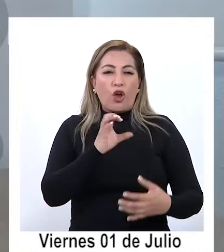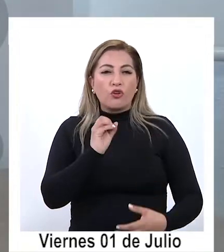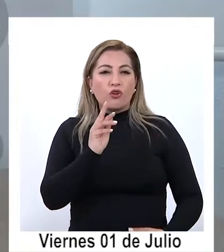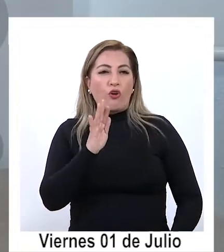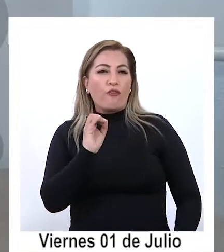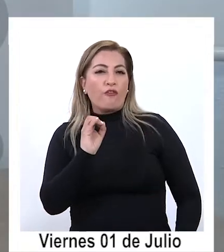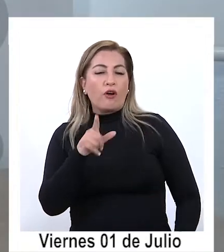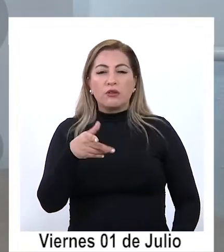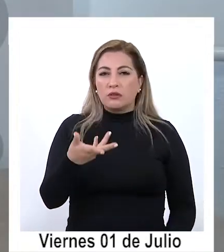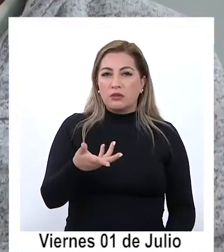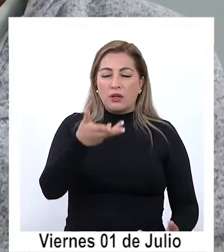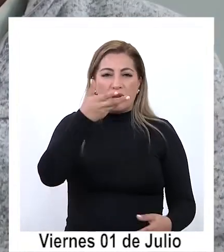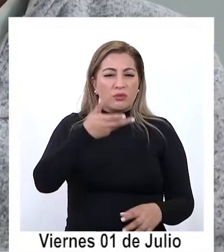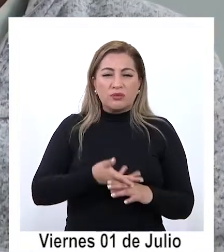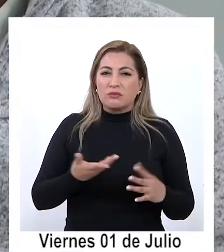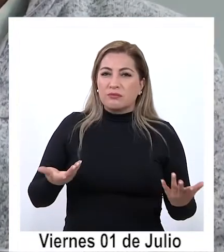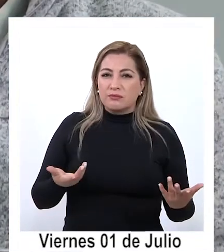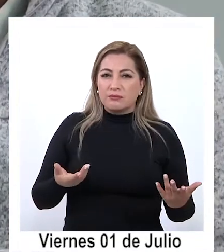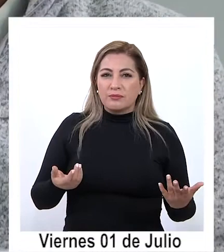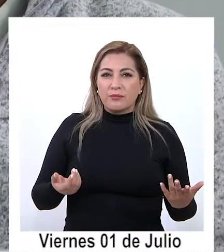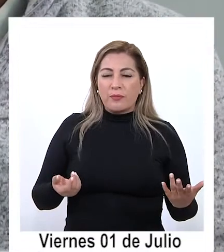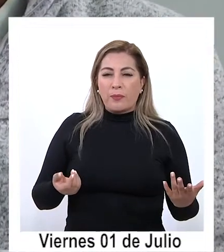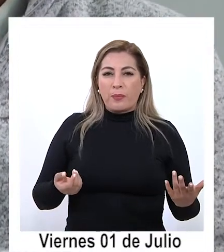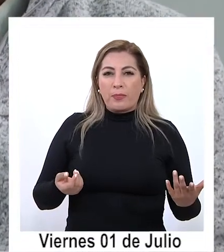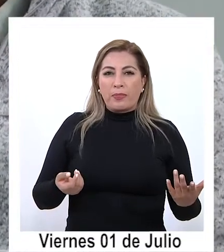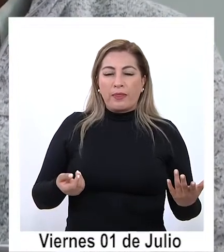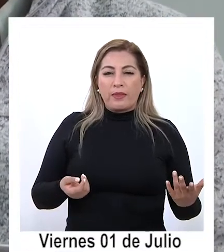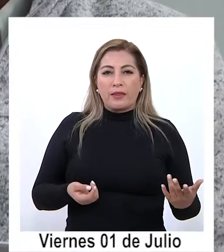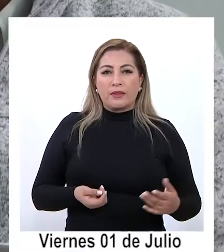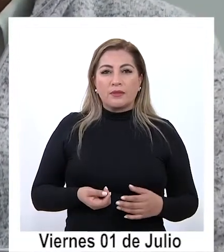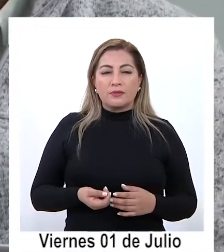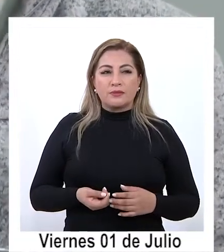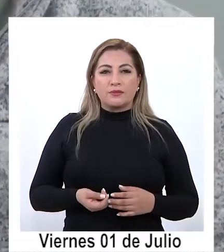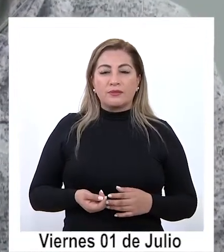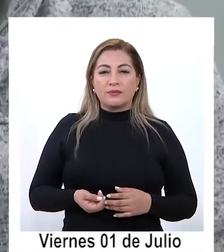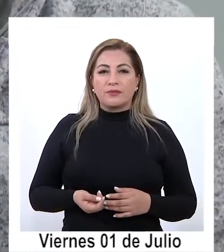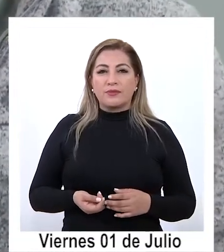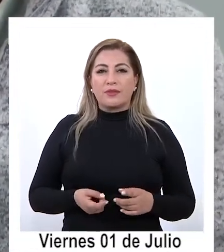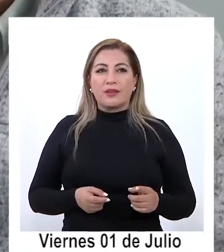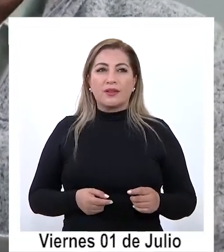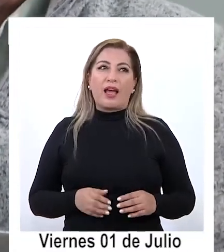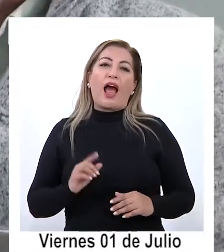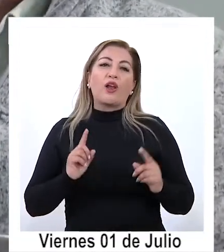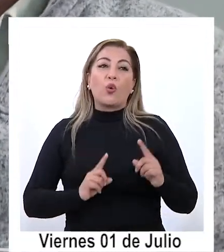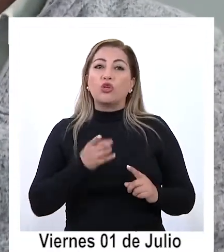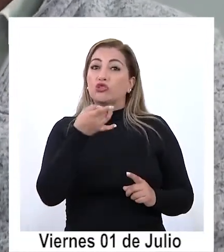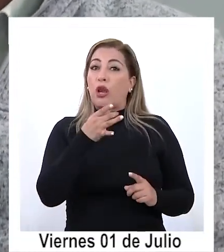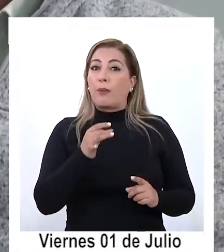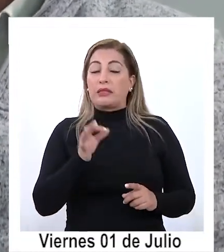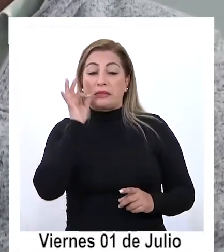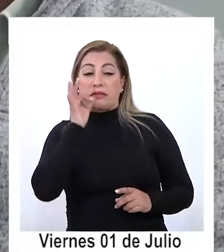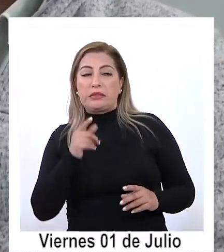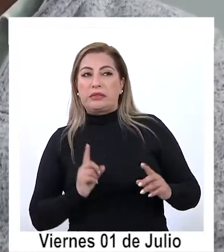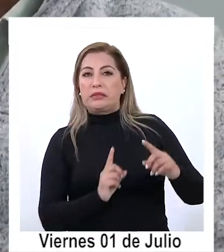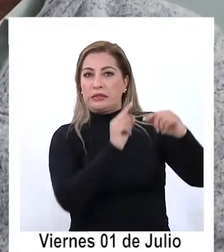Corfo cuando existe digamos de alguna manera una suerte de clientelismo y de cierto que